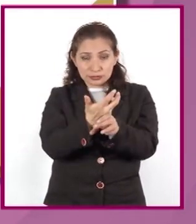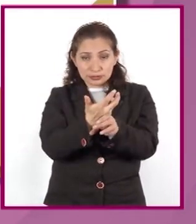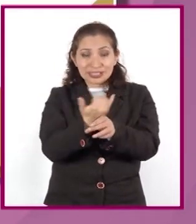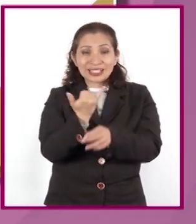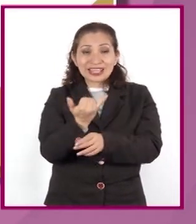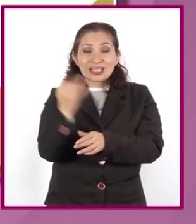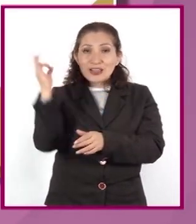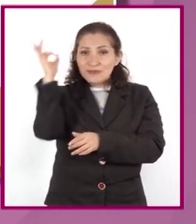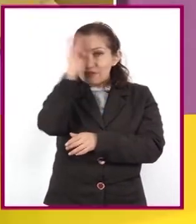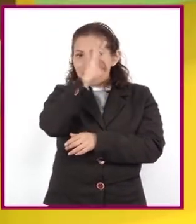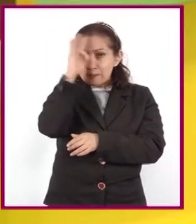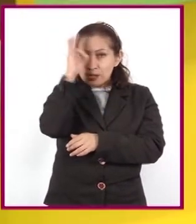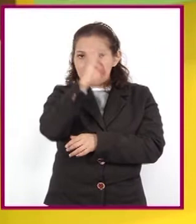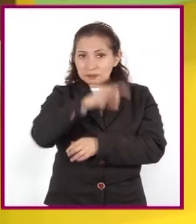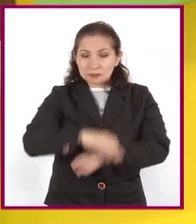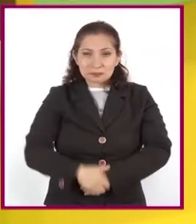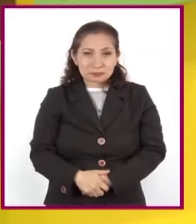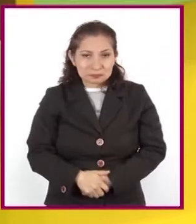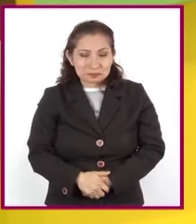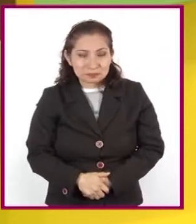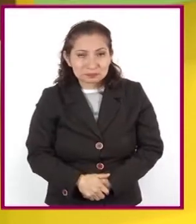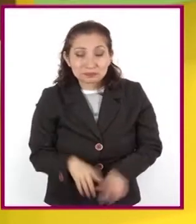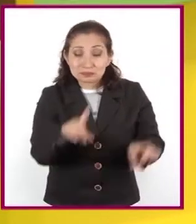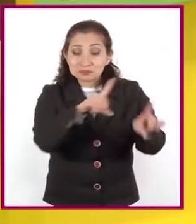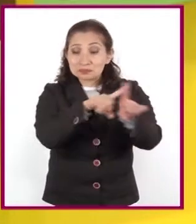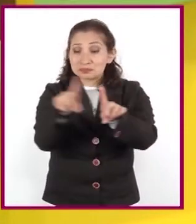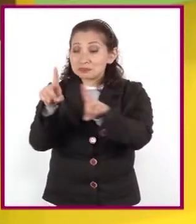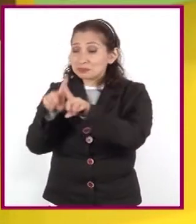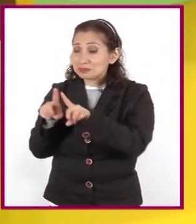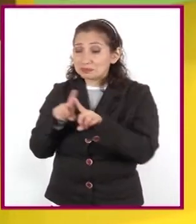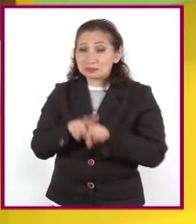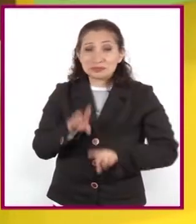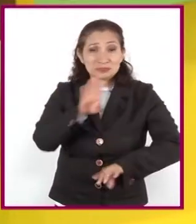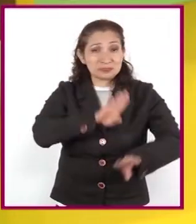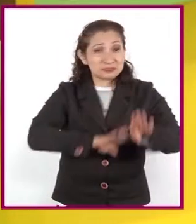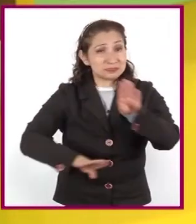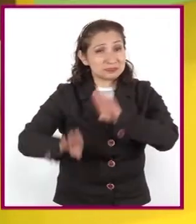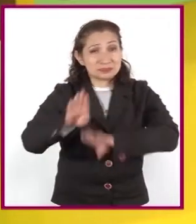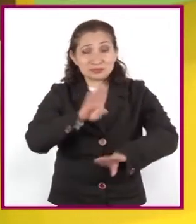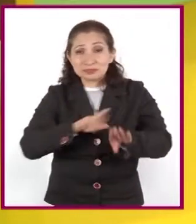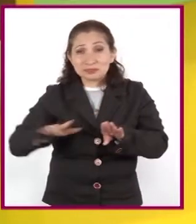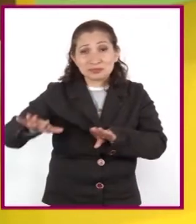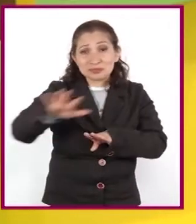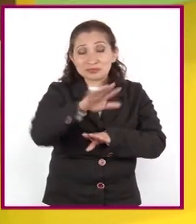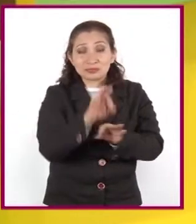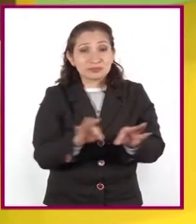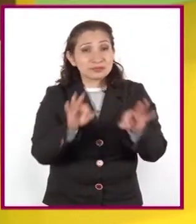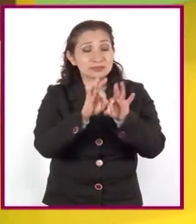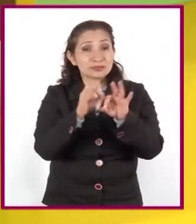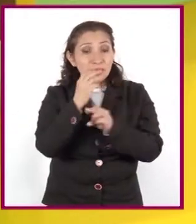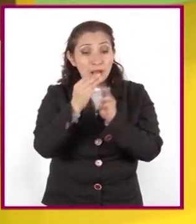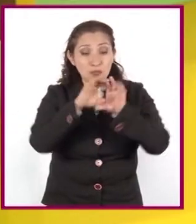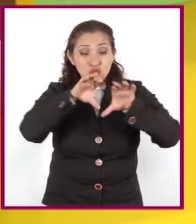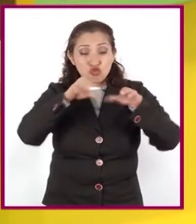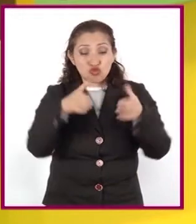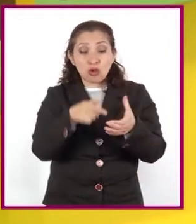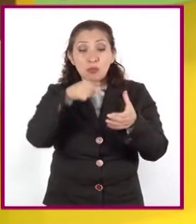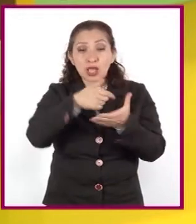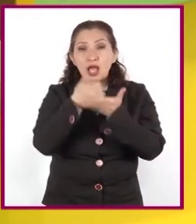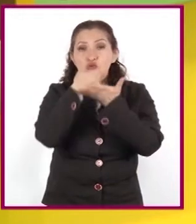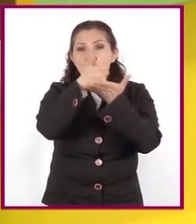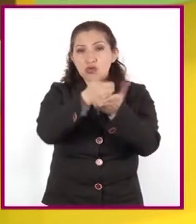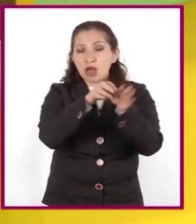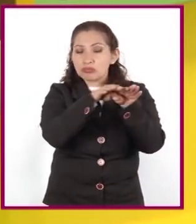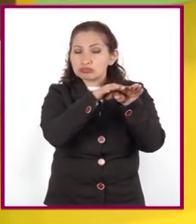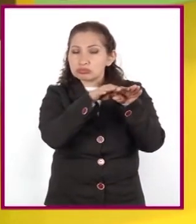y Filipinas. La biodiversidad es fundamental para la vida en la tierra porque interviene en el equilibrio